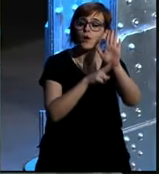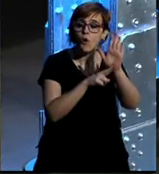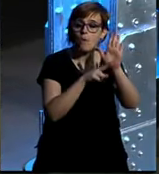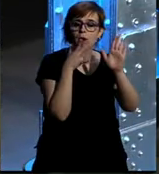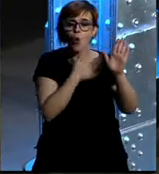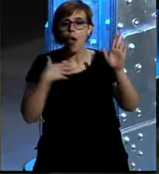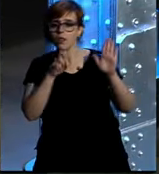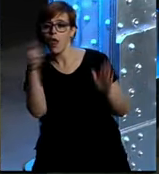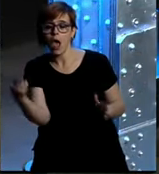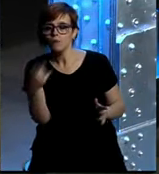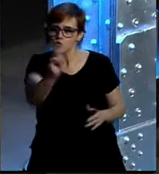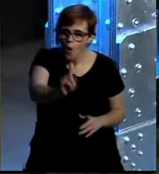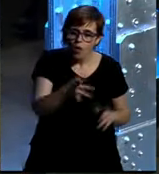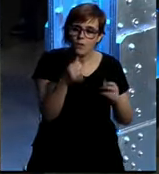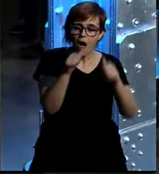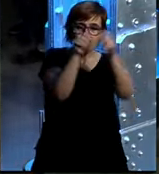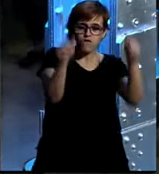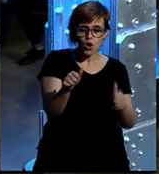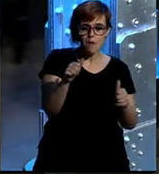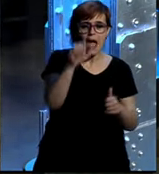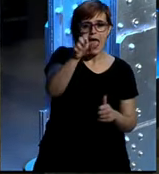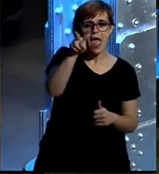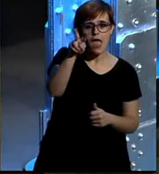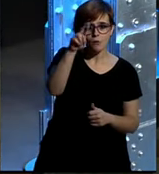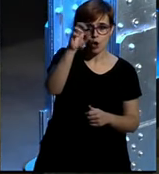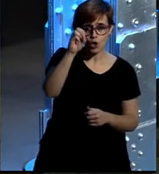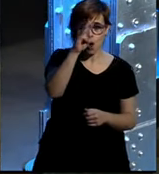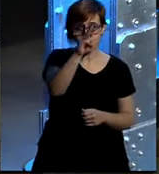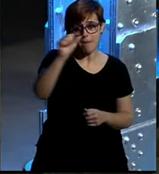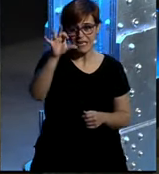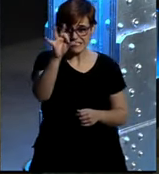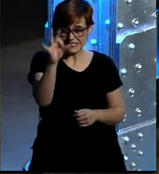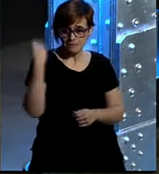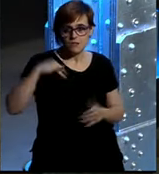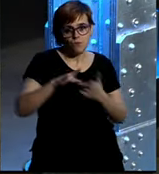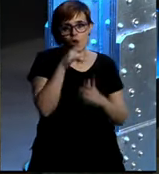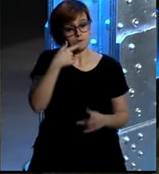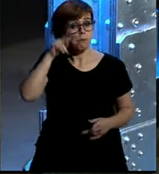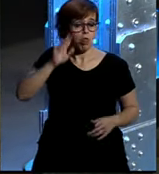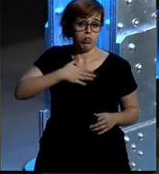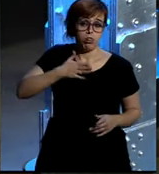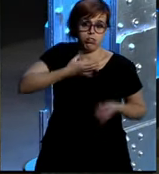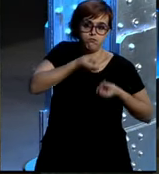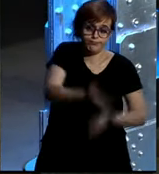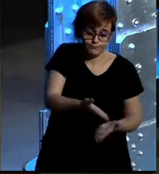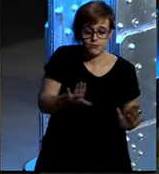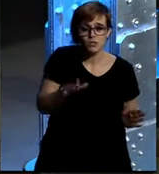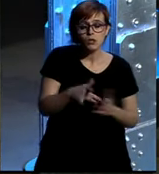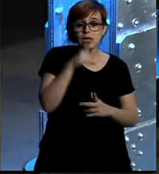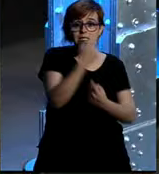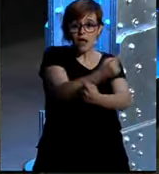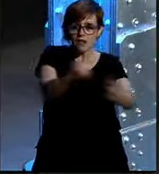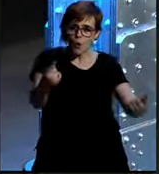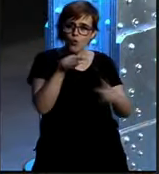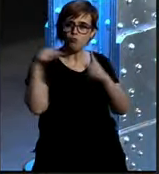te obligan a hacerlo a través del formato de Europass y te hago por experiencia propia o sea que cada uno tiene una forma muy